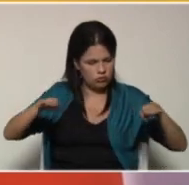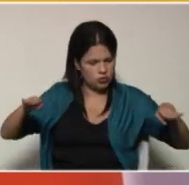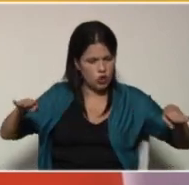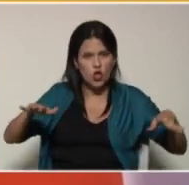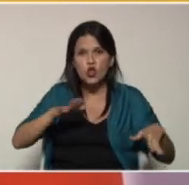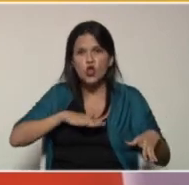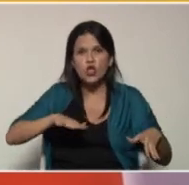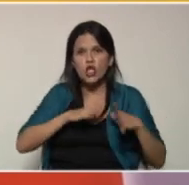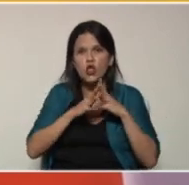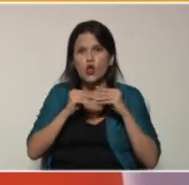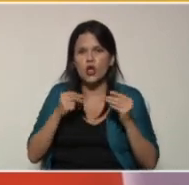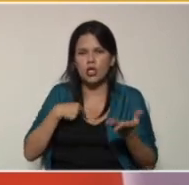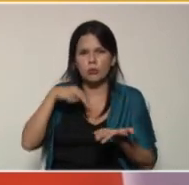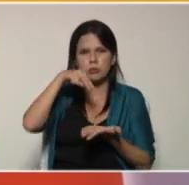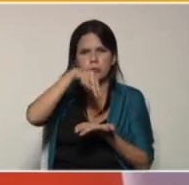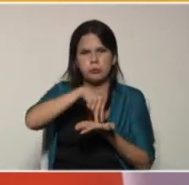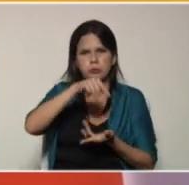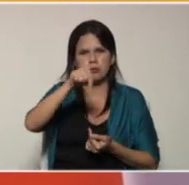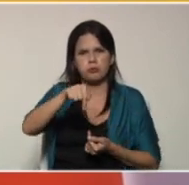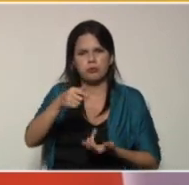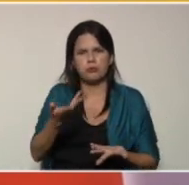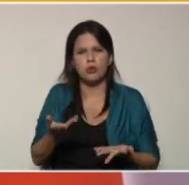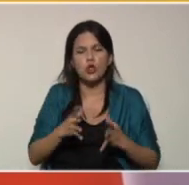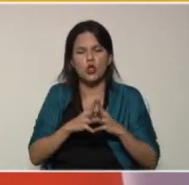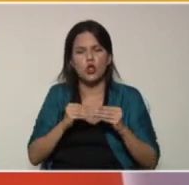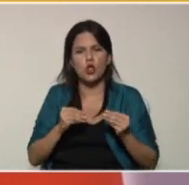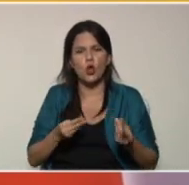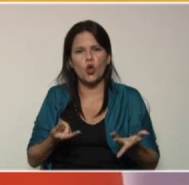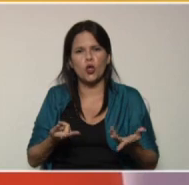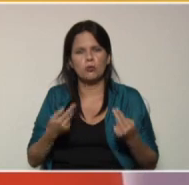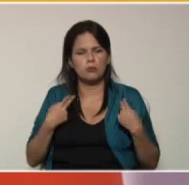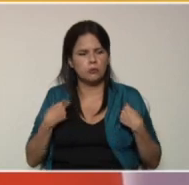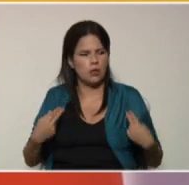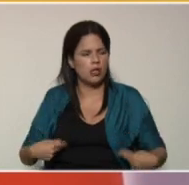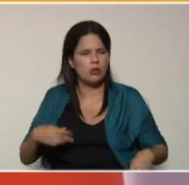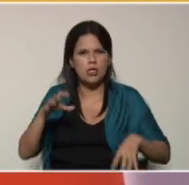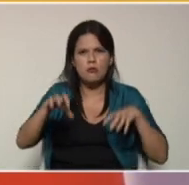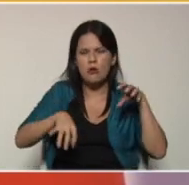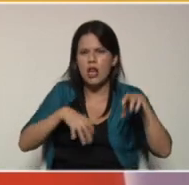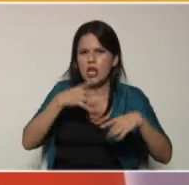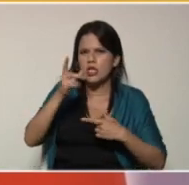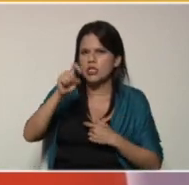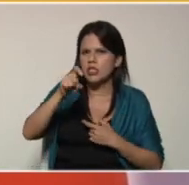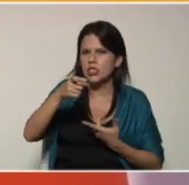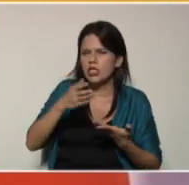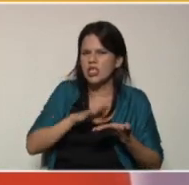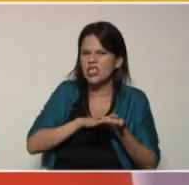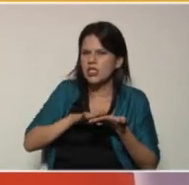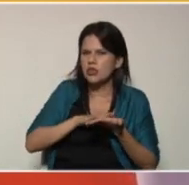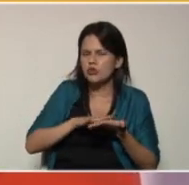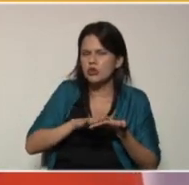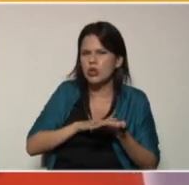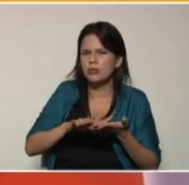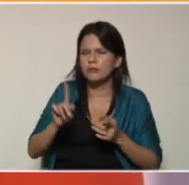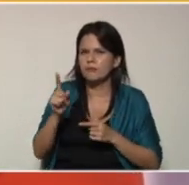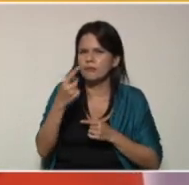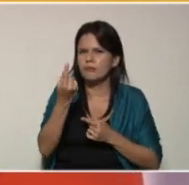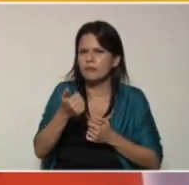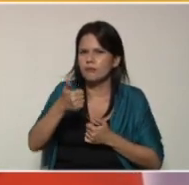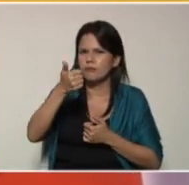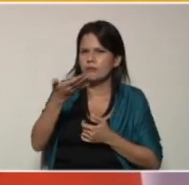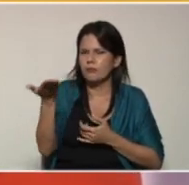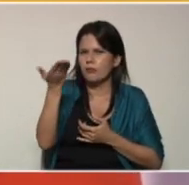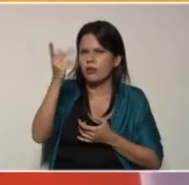todos estamos en este momento. Todos los seres vivos necesitan de ese suelo pero uno de los principales seres vivos que también